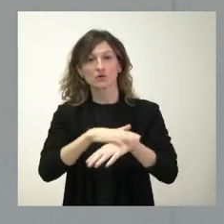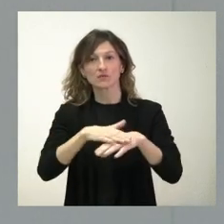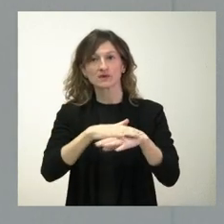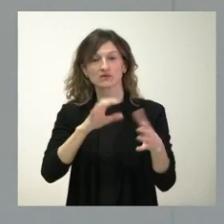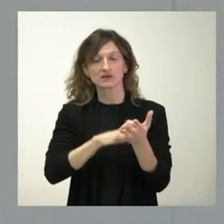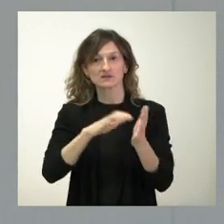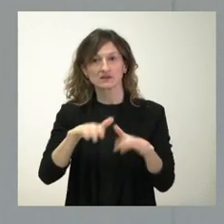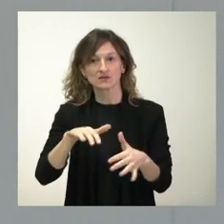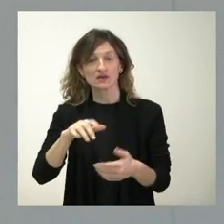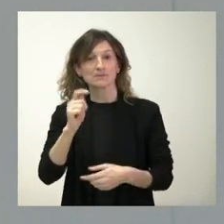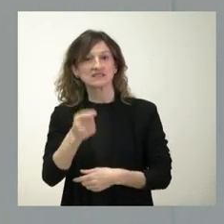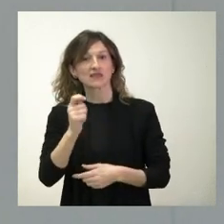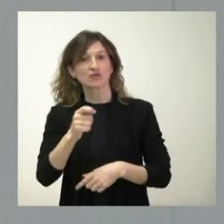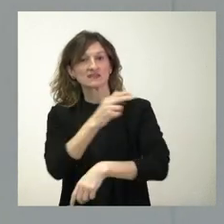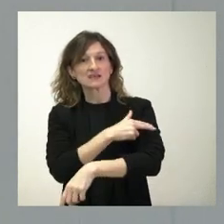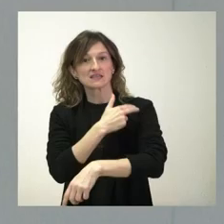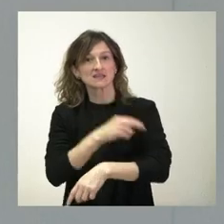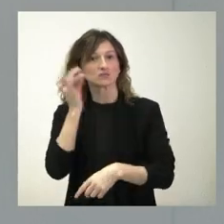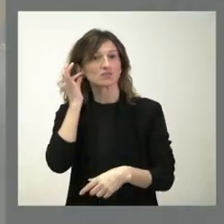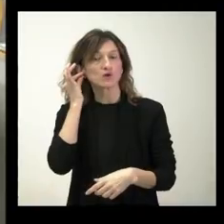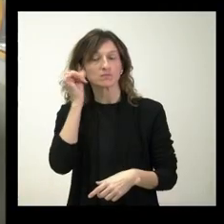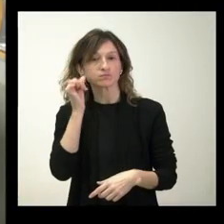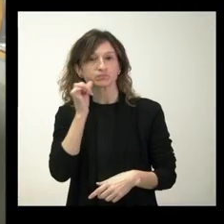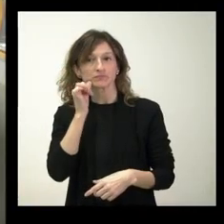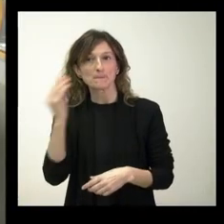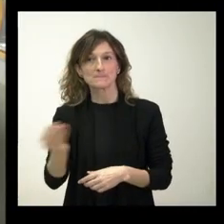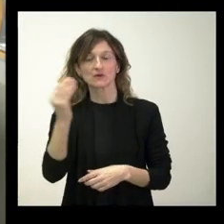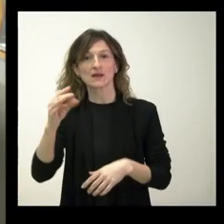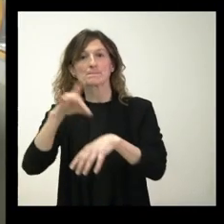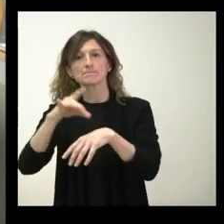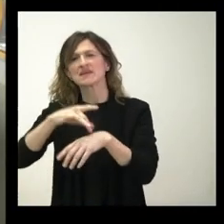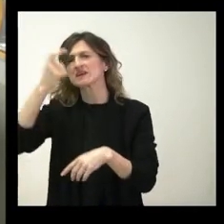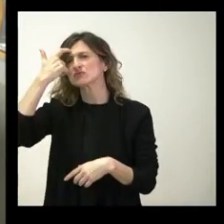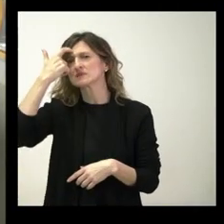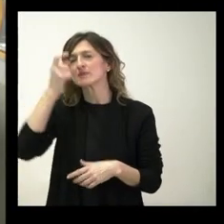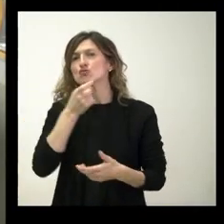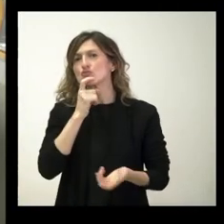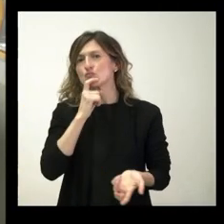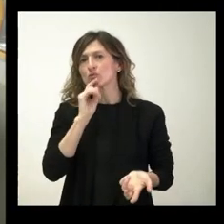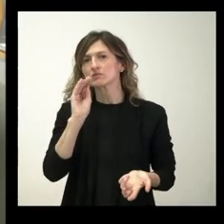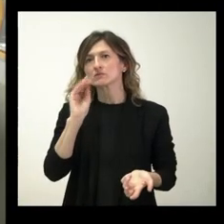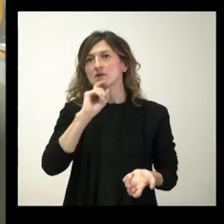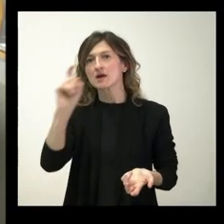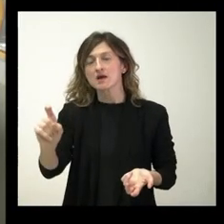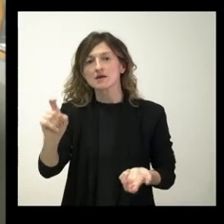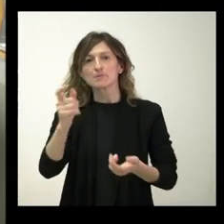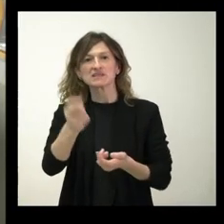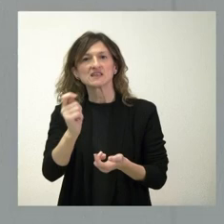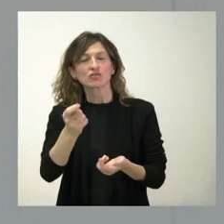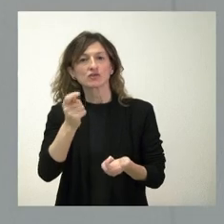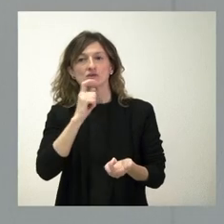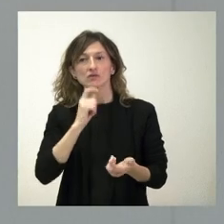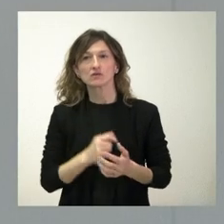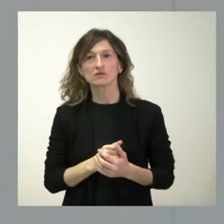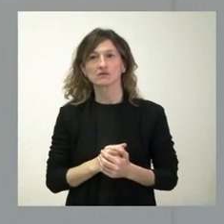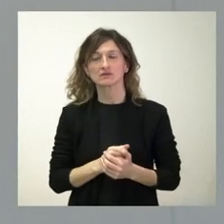prestaciones sanitarias a las mujeres embarazadas. ¿Y cómo lo van a saber los médicos? ¿Cómo se les informa de que existen esas prestaciones? Esta